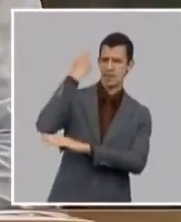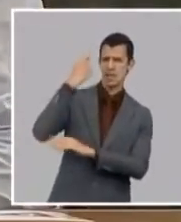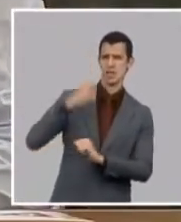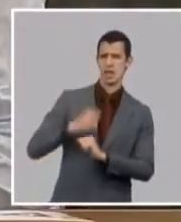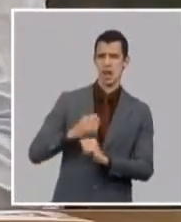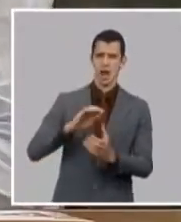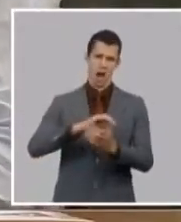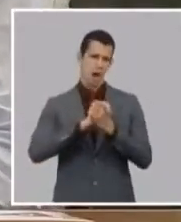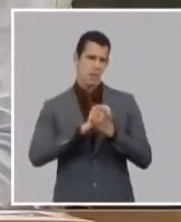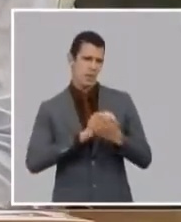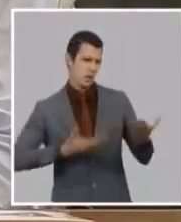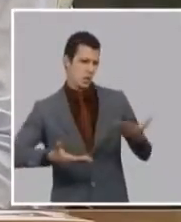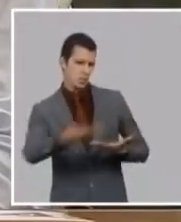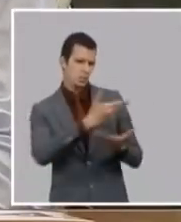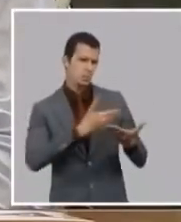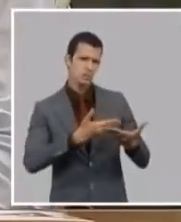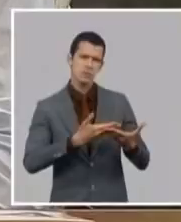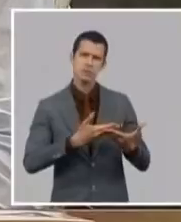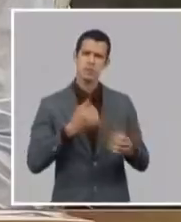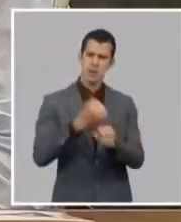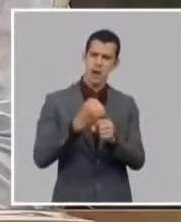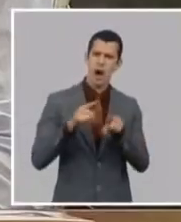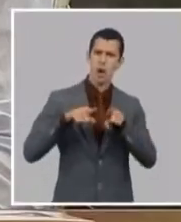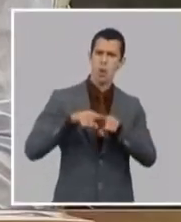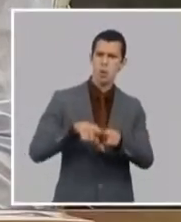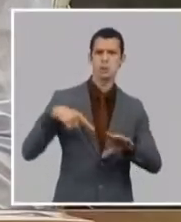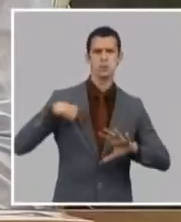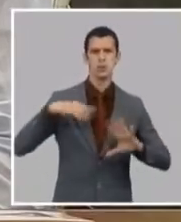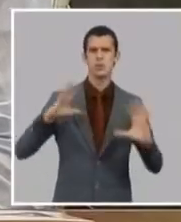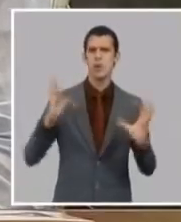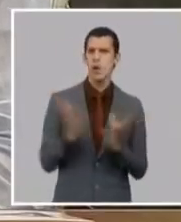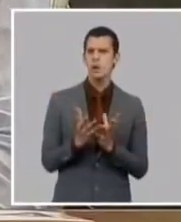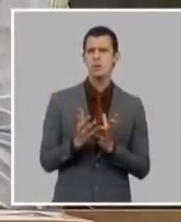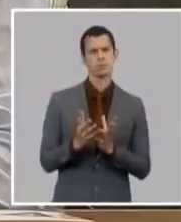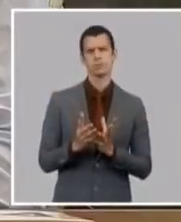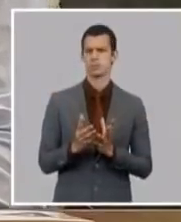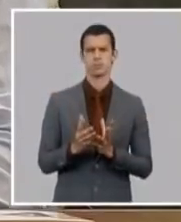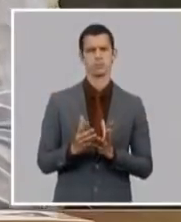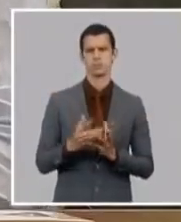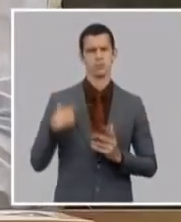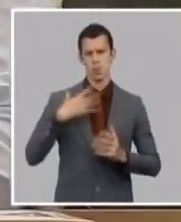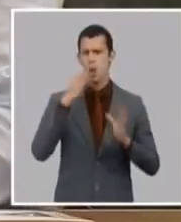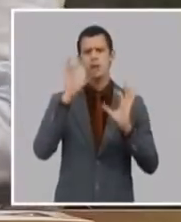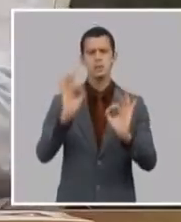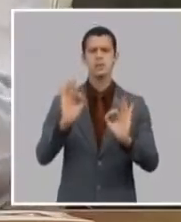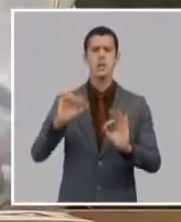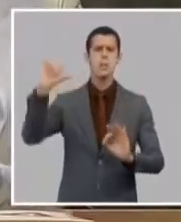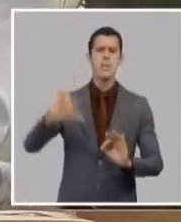en todos estos años y no estoy hablando de mí estoy hablando de que así somos los cubanos y así somos